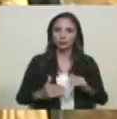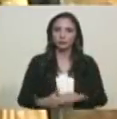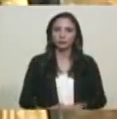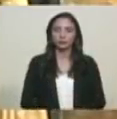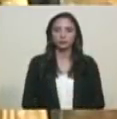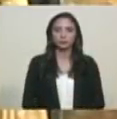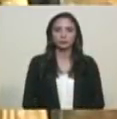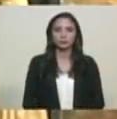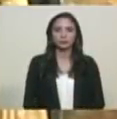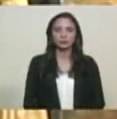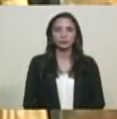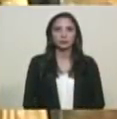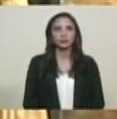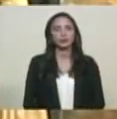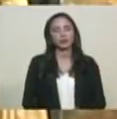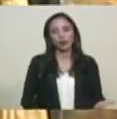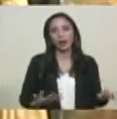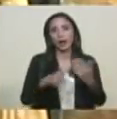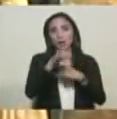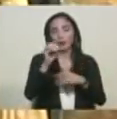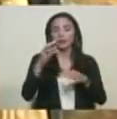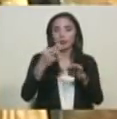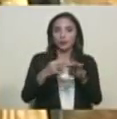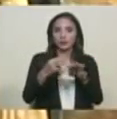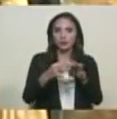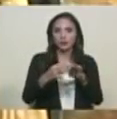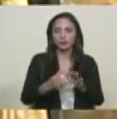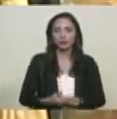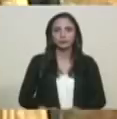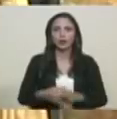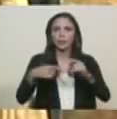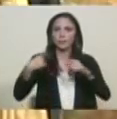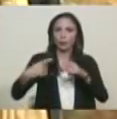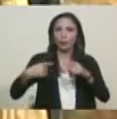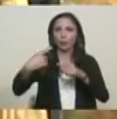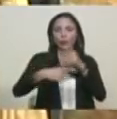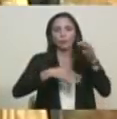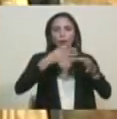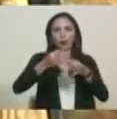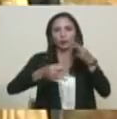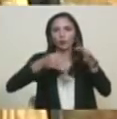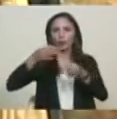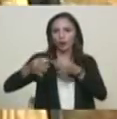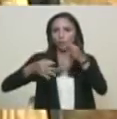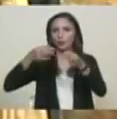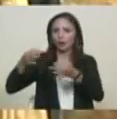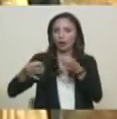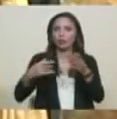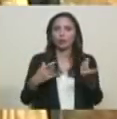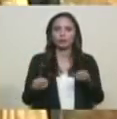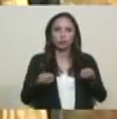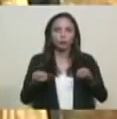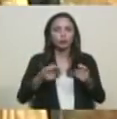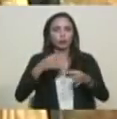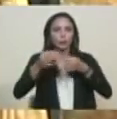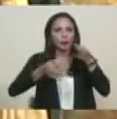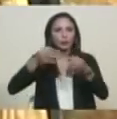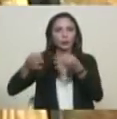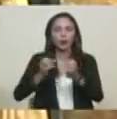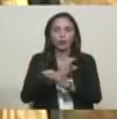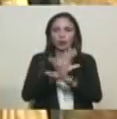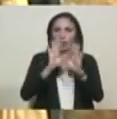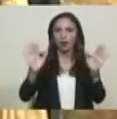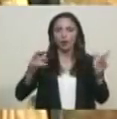del 1 de septiembre al 20 de septiembre iremos explicando, activando y